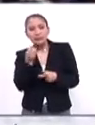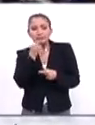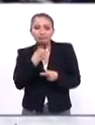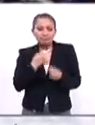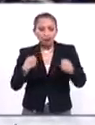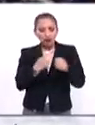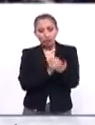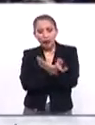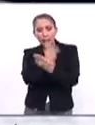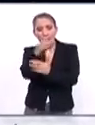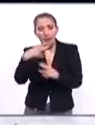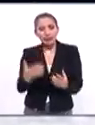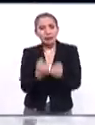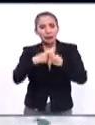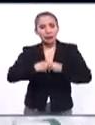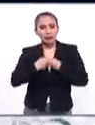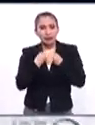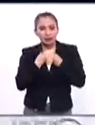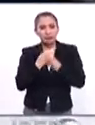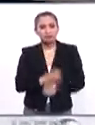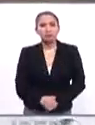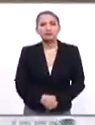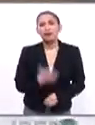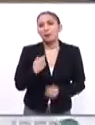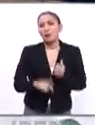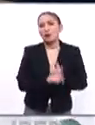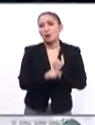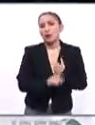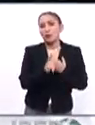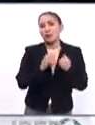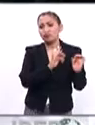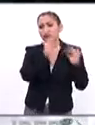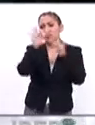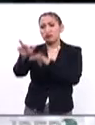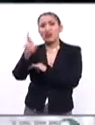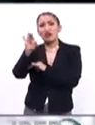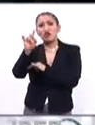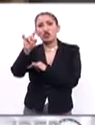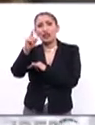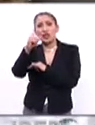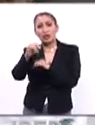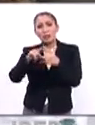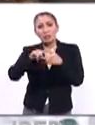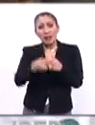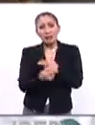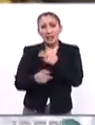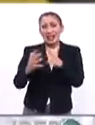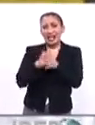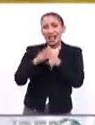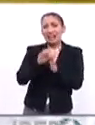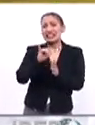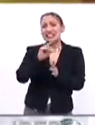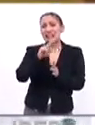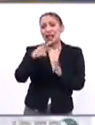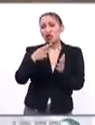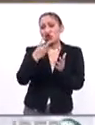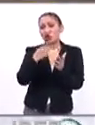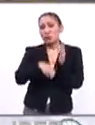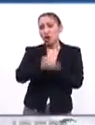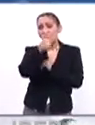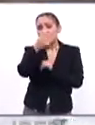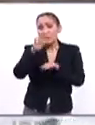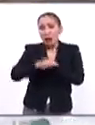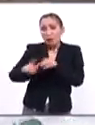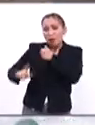cruzar las fronteras para salvar sus vidas. La crisis de refugiados a raíz del comienzo de la guerra en Siria en marzo de 2011 y del